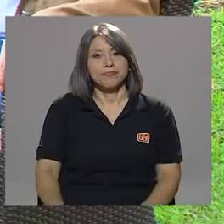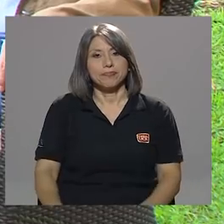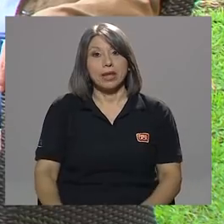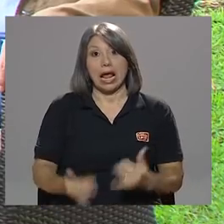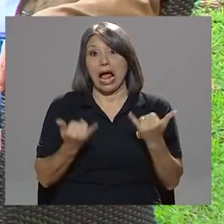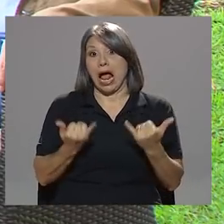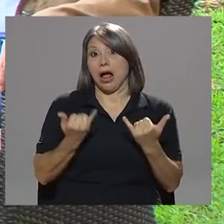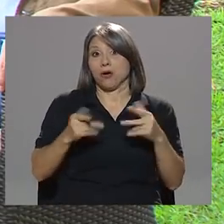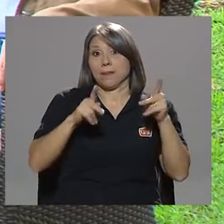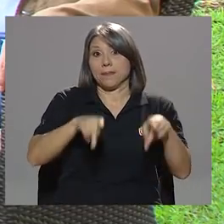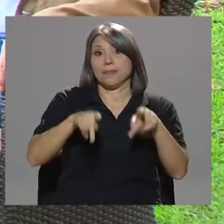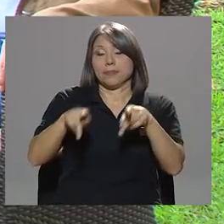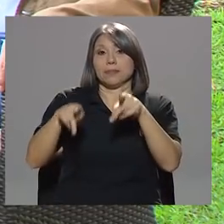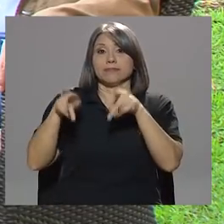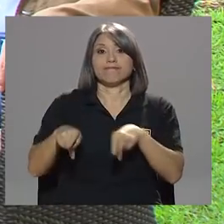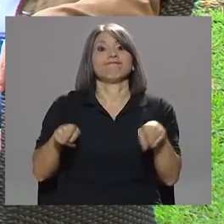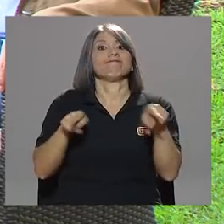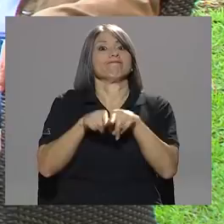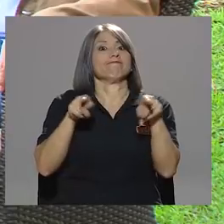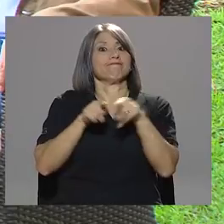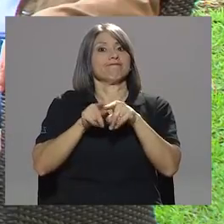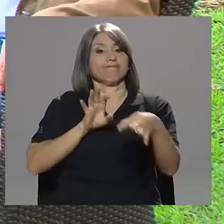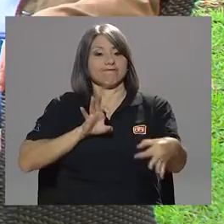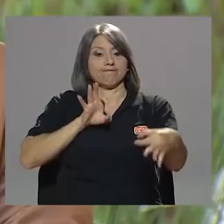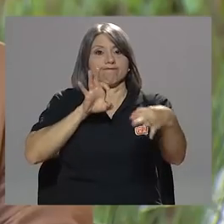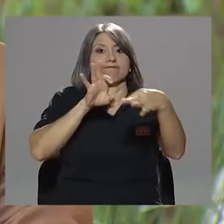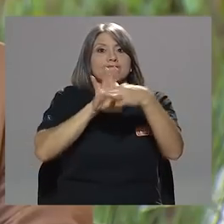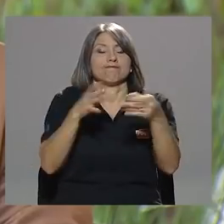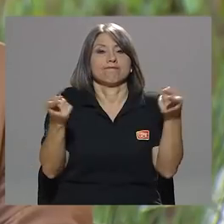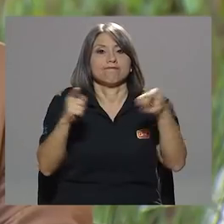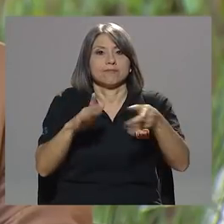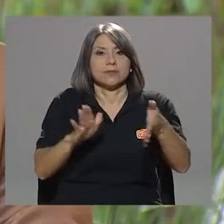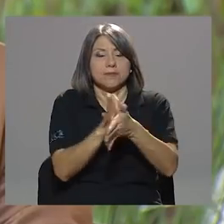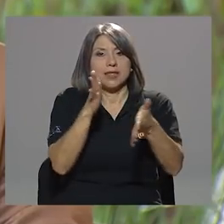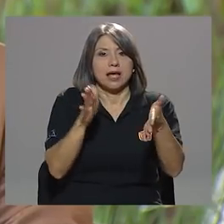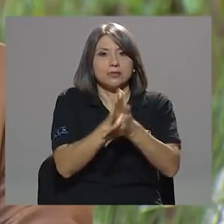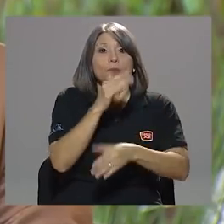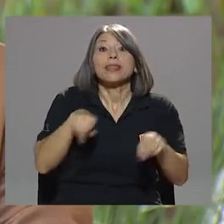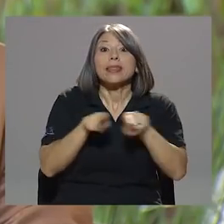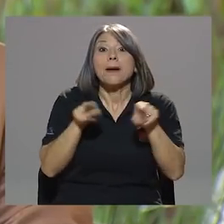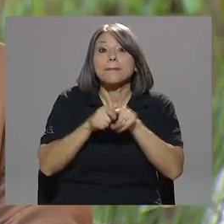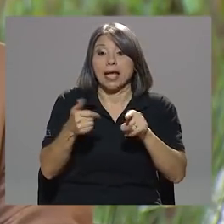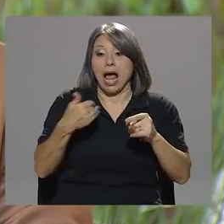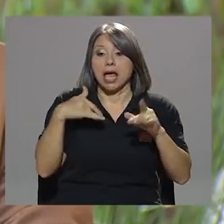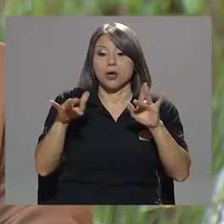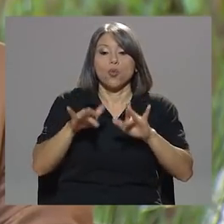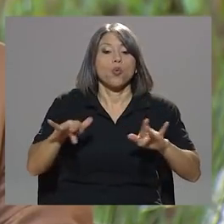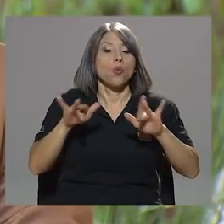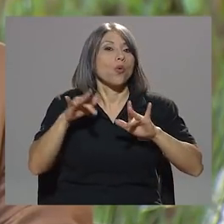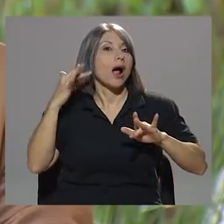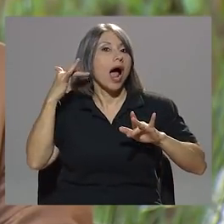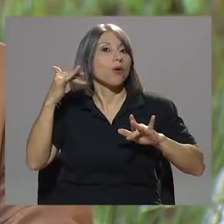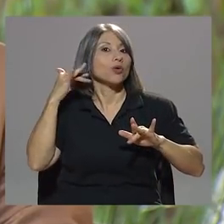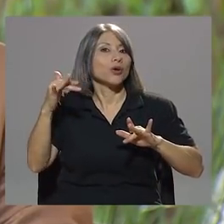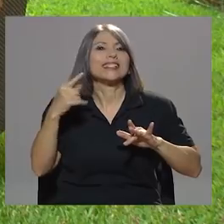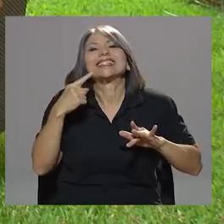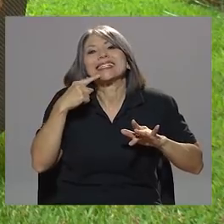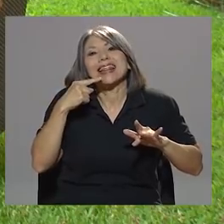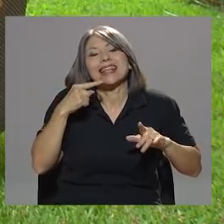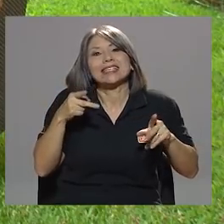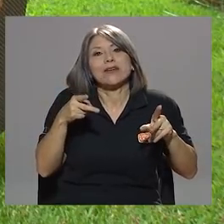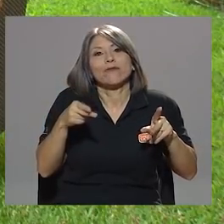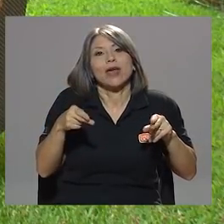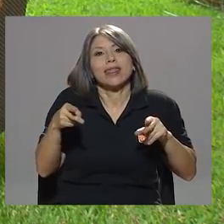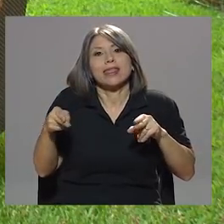Ahora, personas también vinculadas a ese gran caso del cementazo. Inclusive existe un audio que se dice fue editado